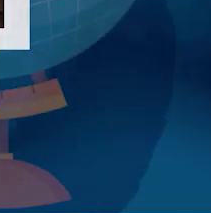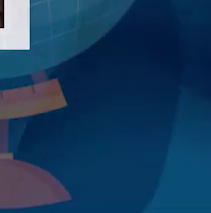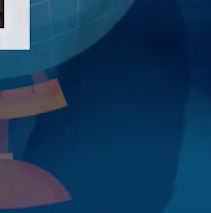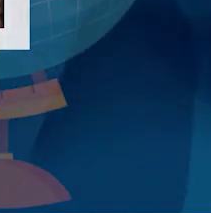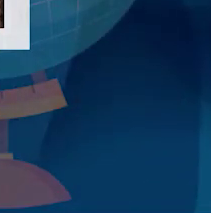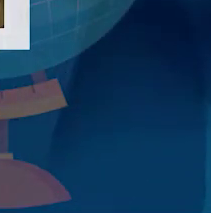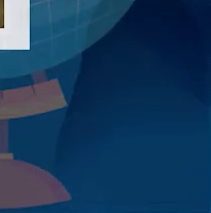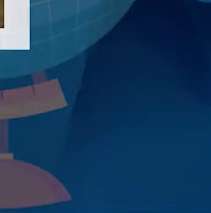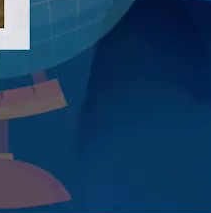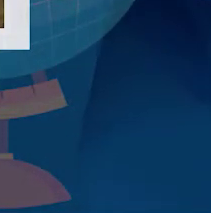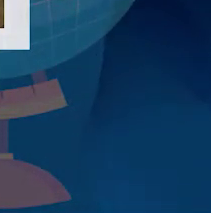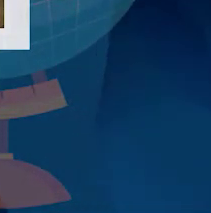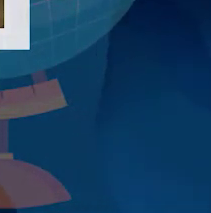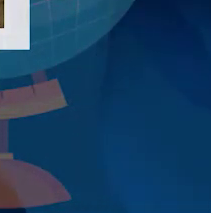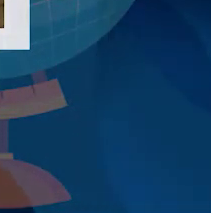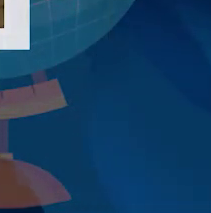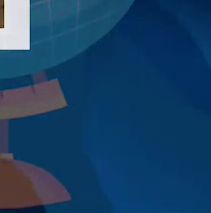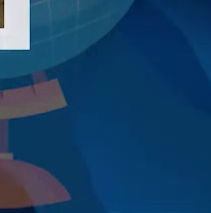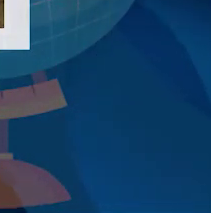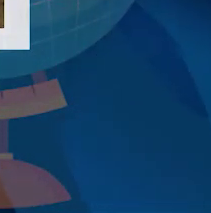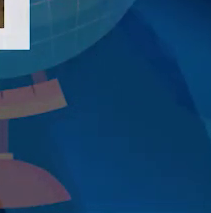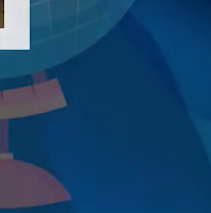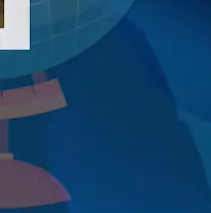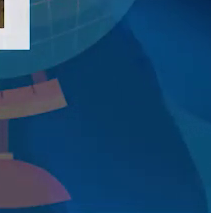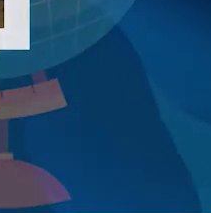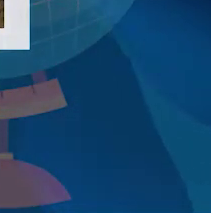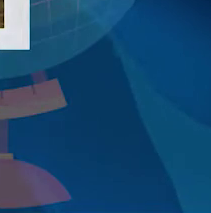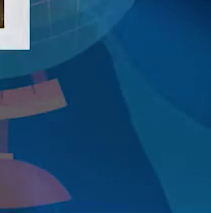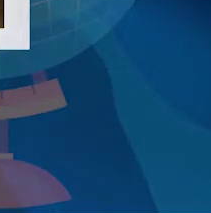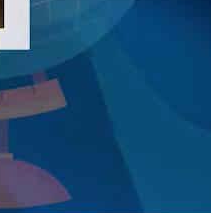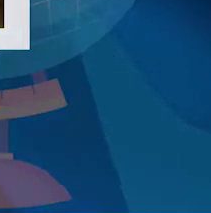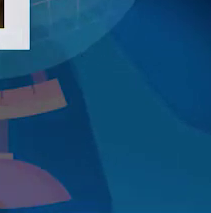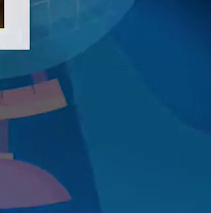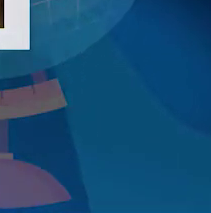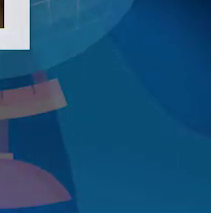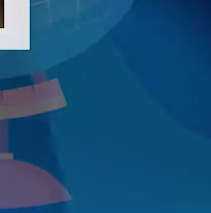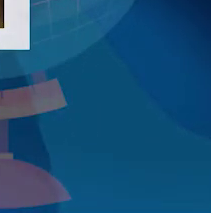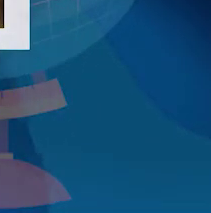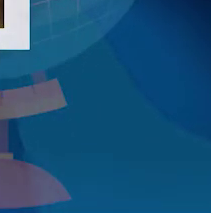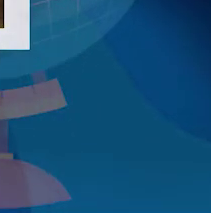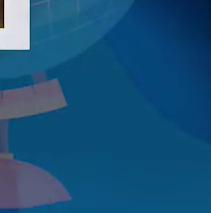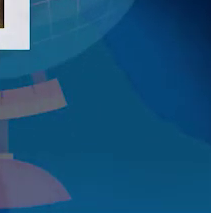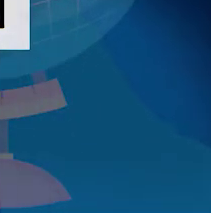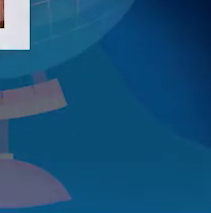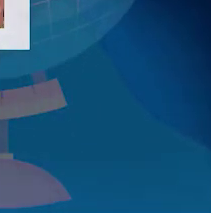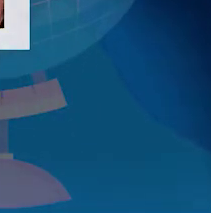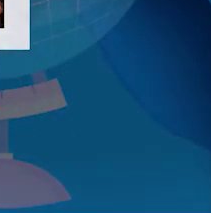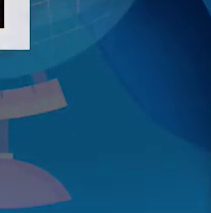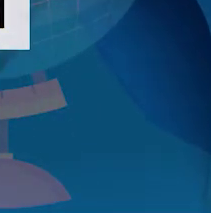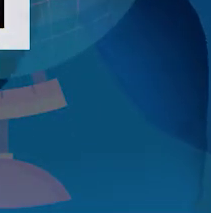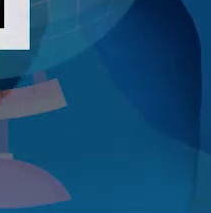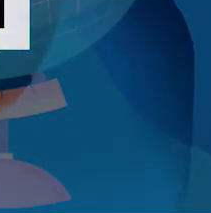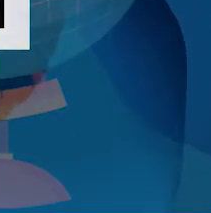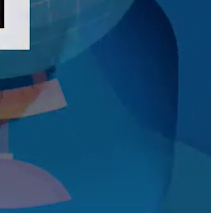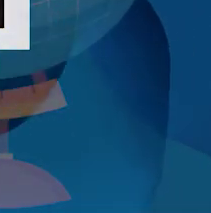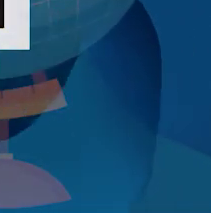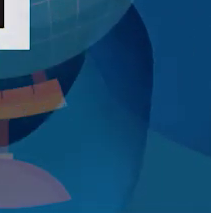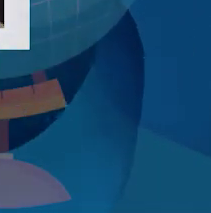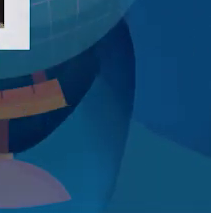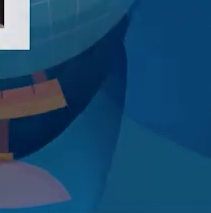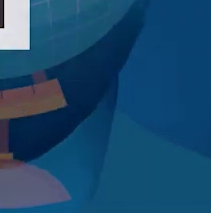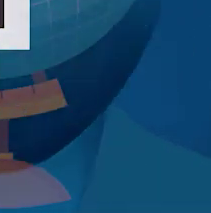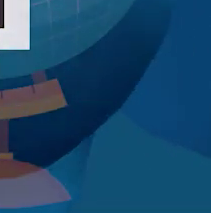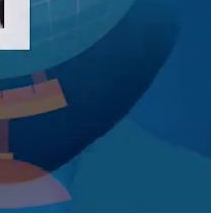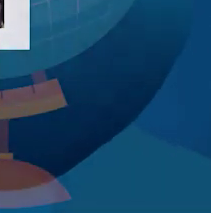es muy riesgoso porque es demasiado frágil. Sí. ¿No hay forma de asegurarlo? Es hasta muy famosísimo. Sí,